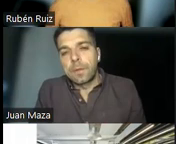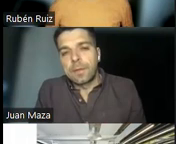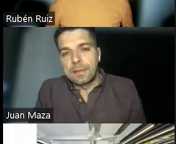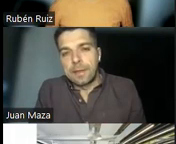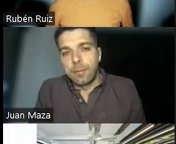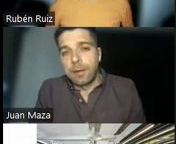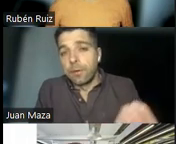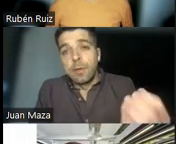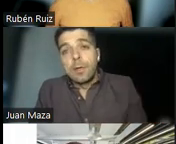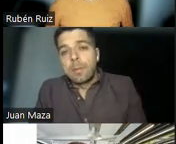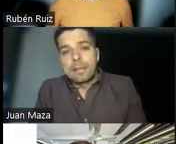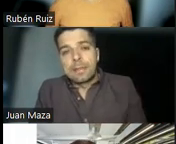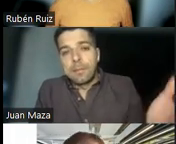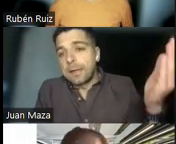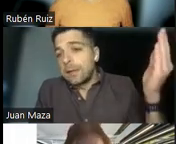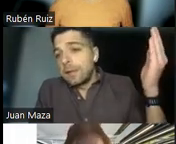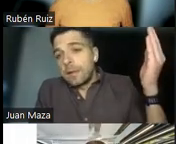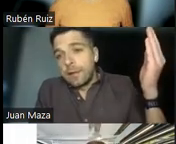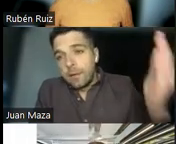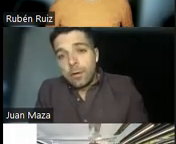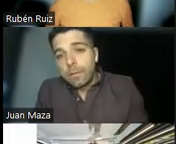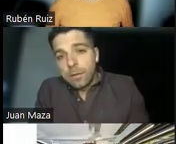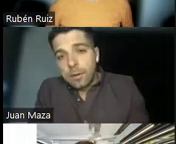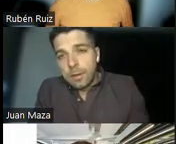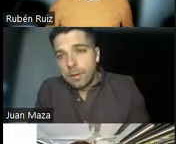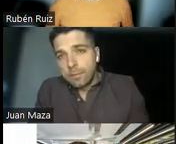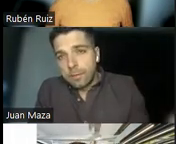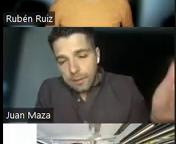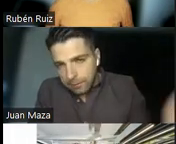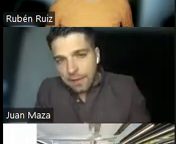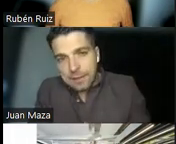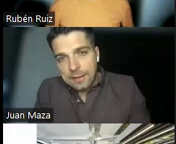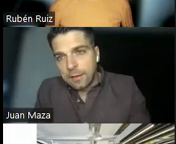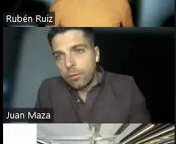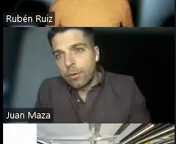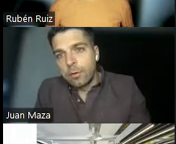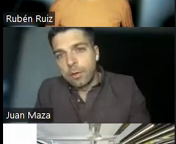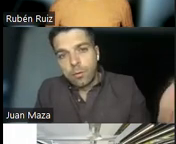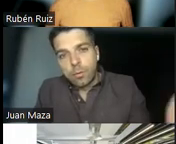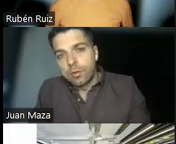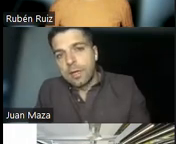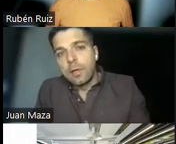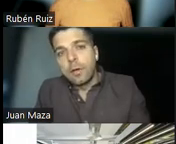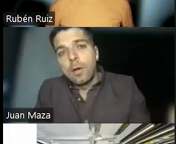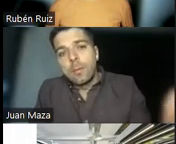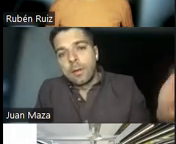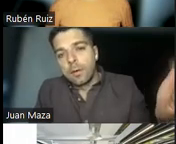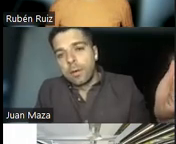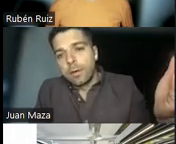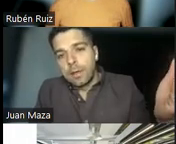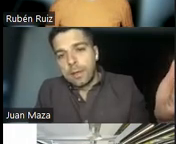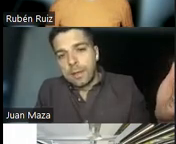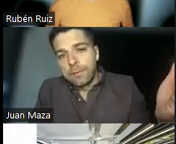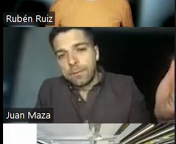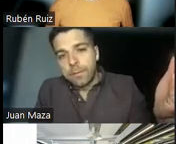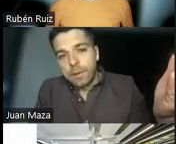probando. Para terminar, es verdad que este grupo es un grupo serio, pero